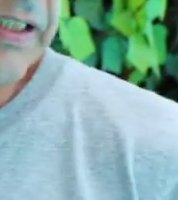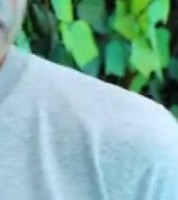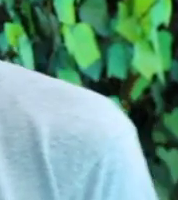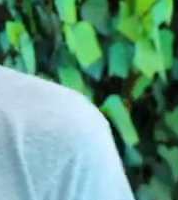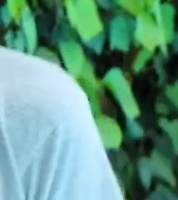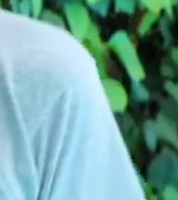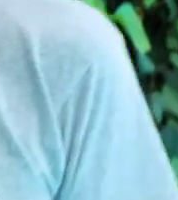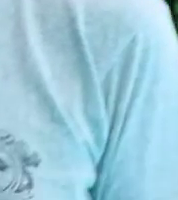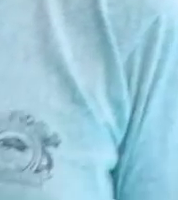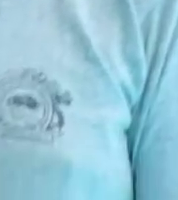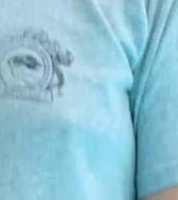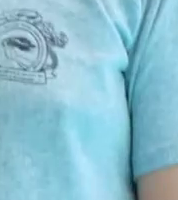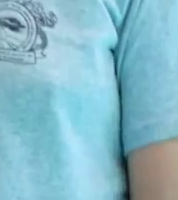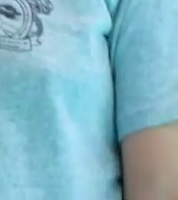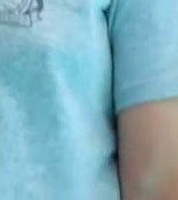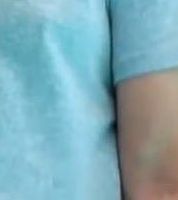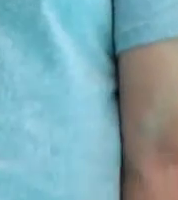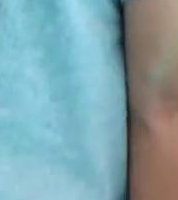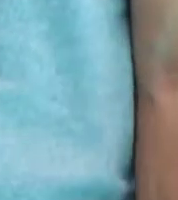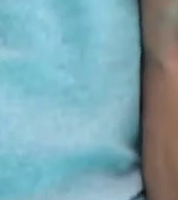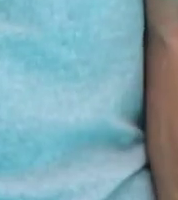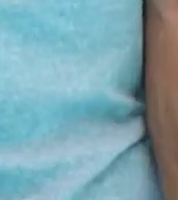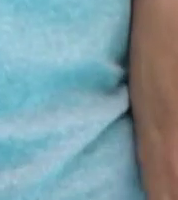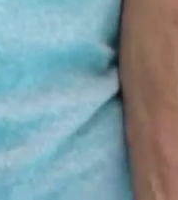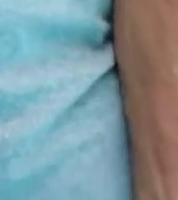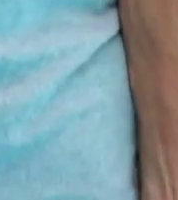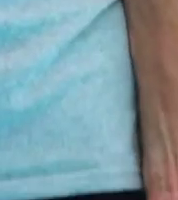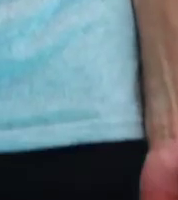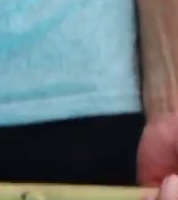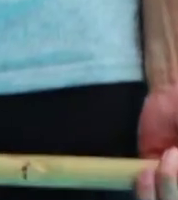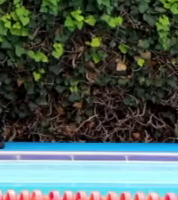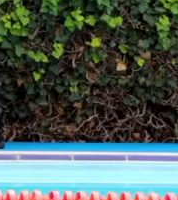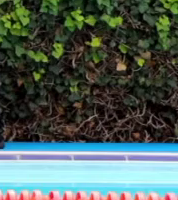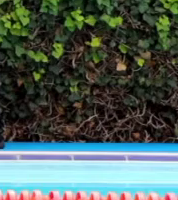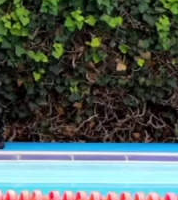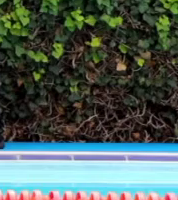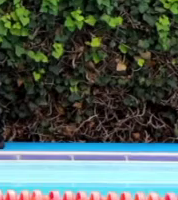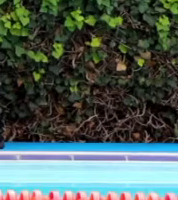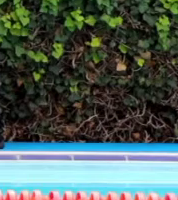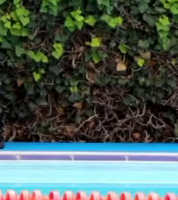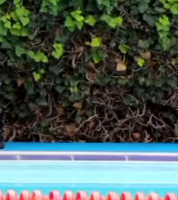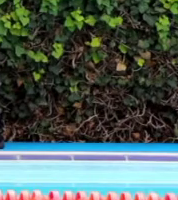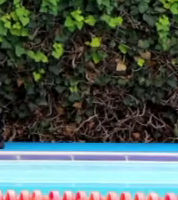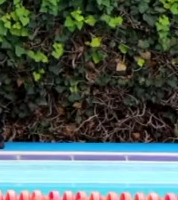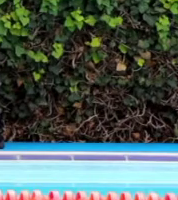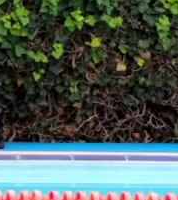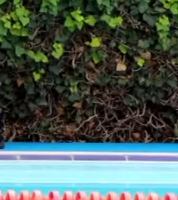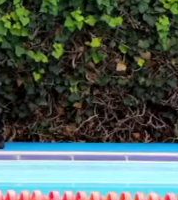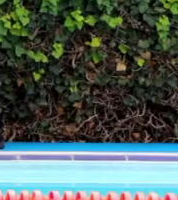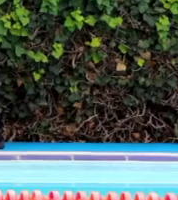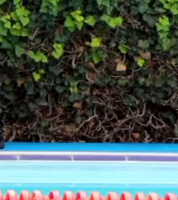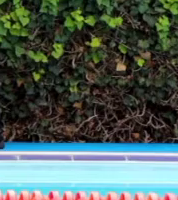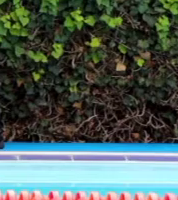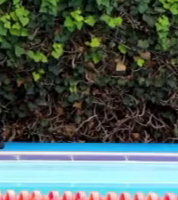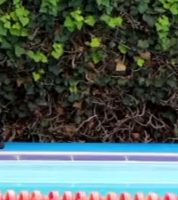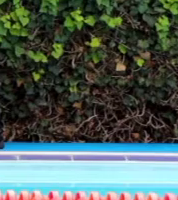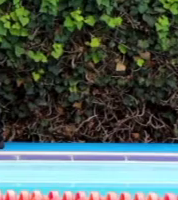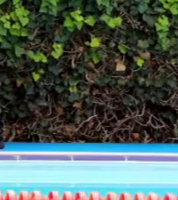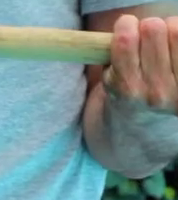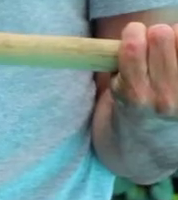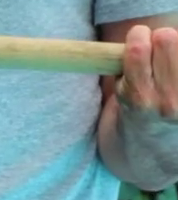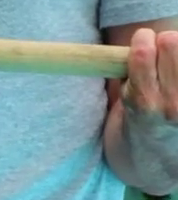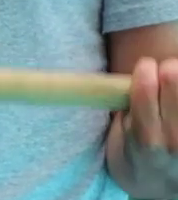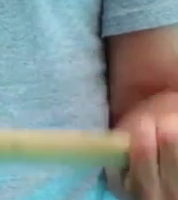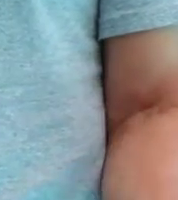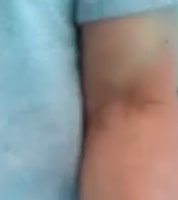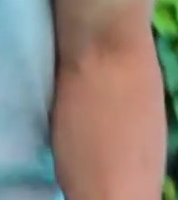nuestro compás a la altura de los hombros, tomamos nuestro palo y vamos a hacer una flexión de brazo. A 90 grados